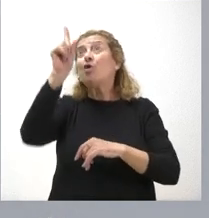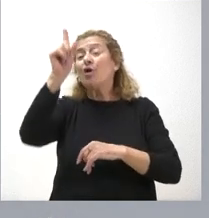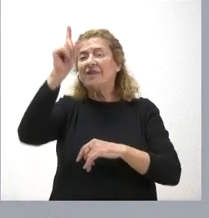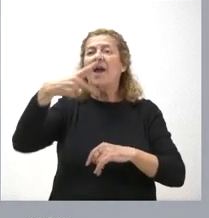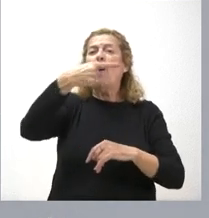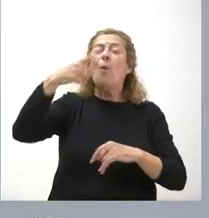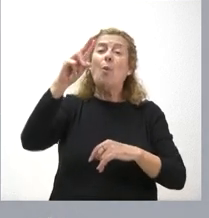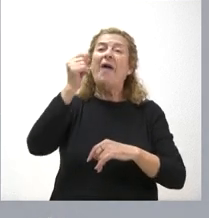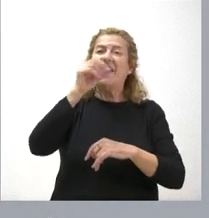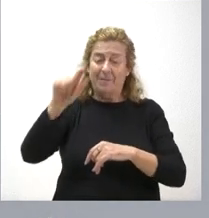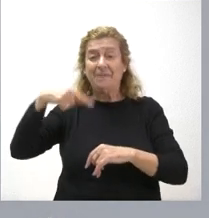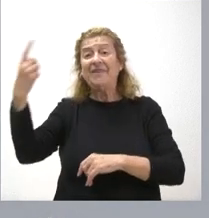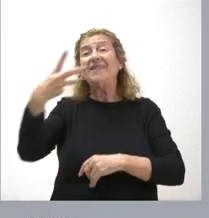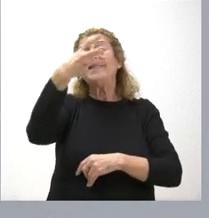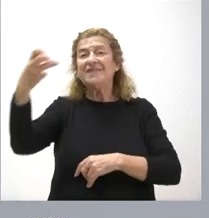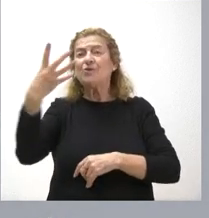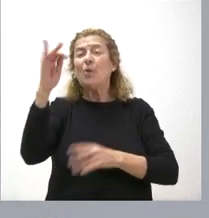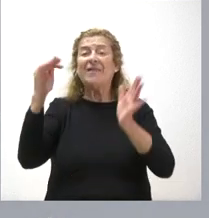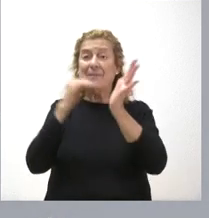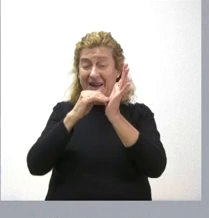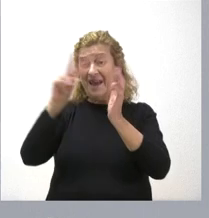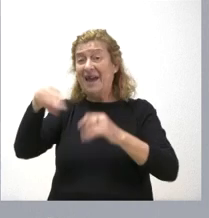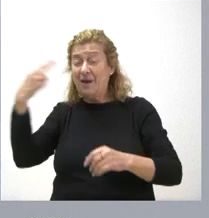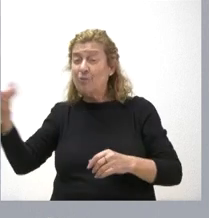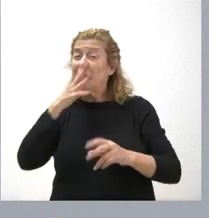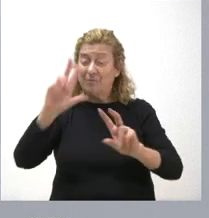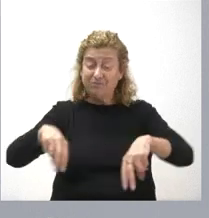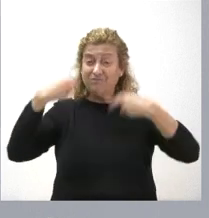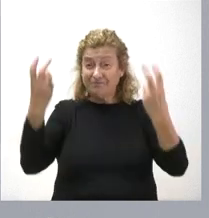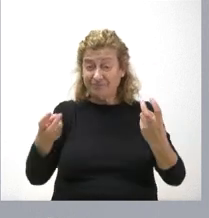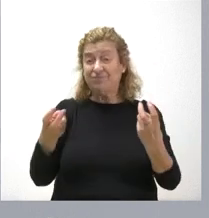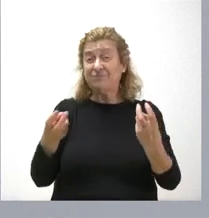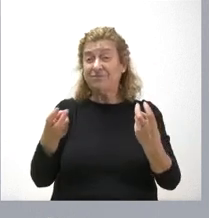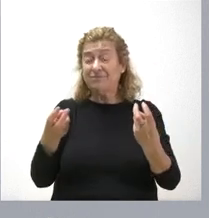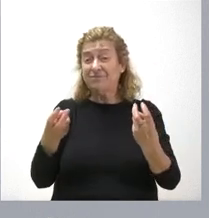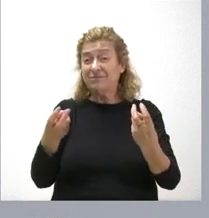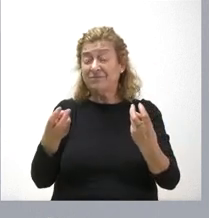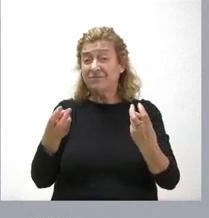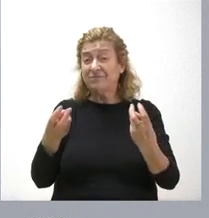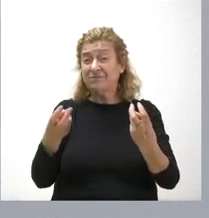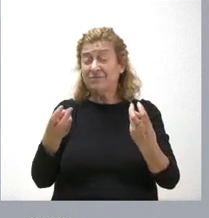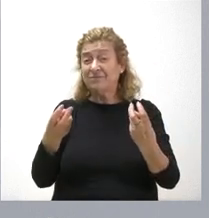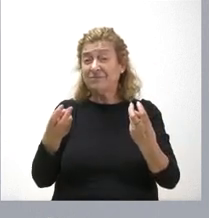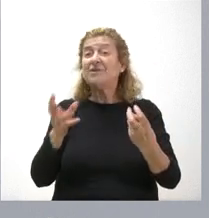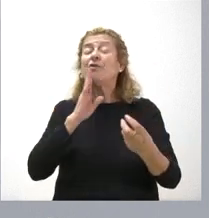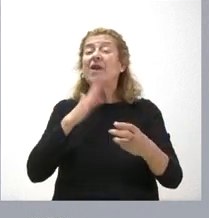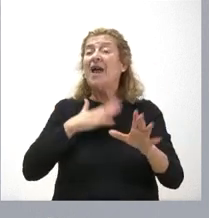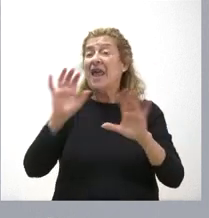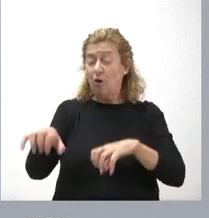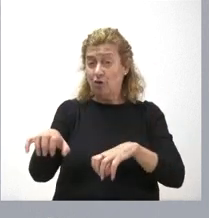340.000 euros para actuaciones de restauración en León